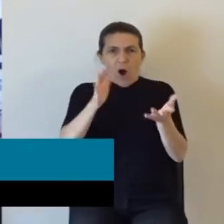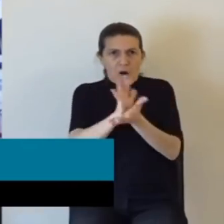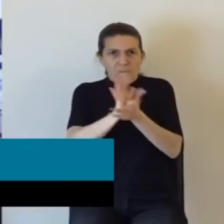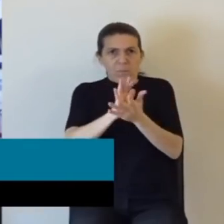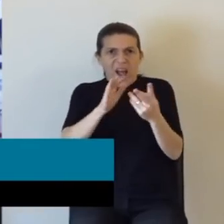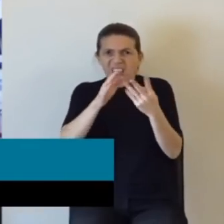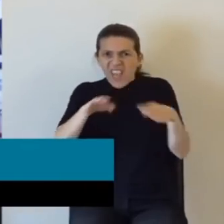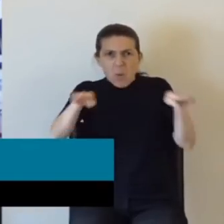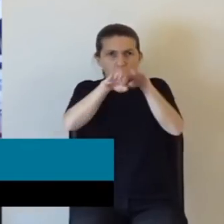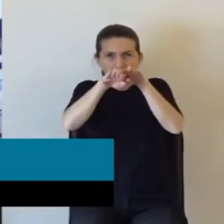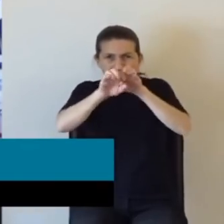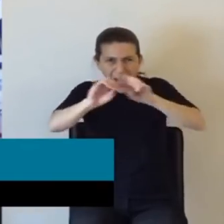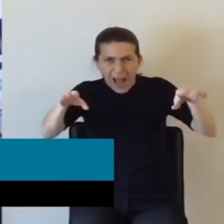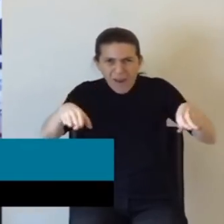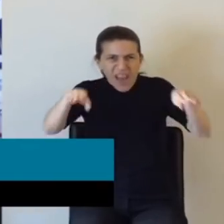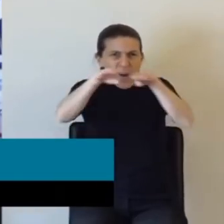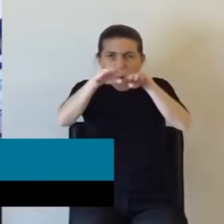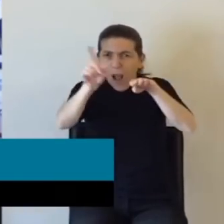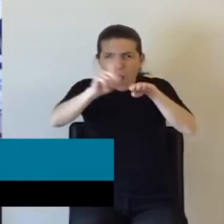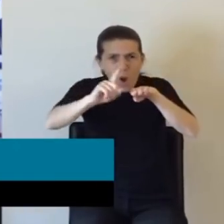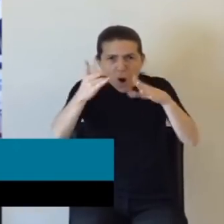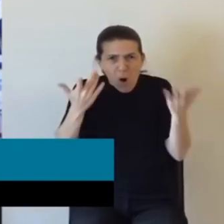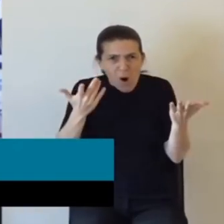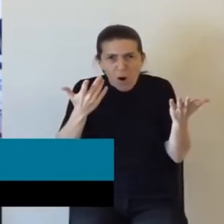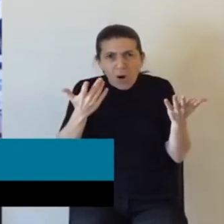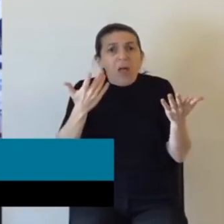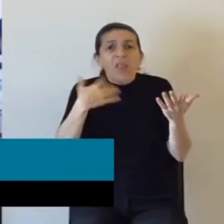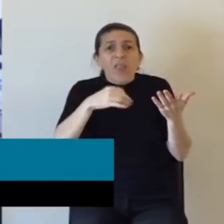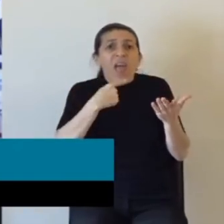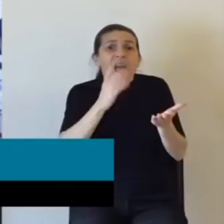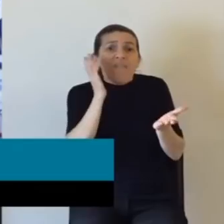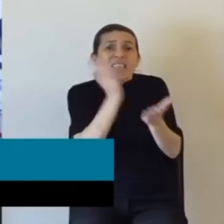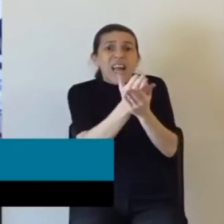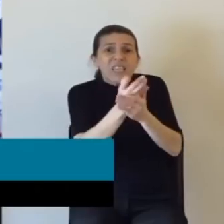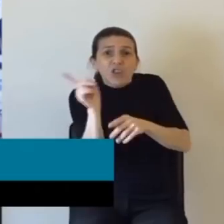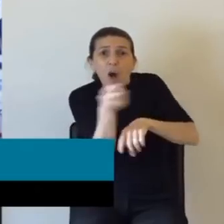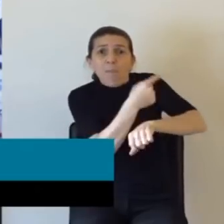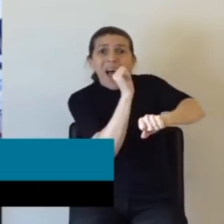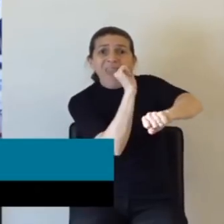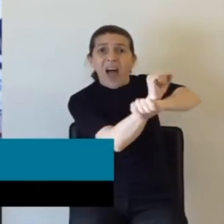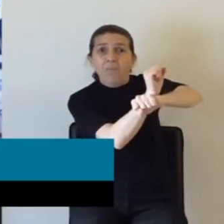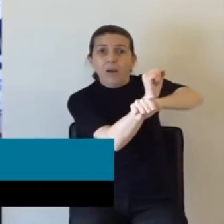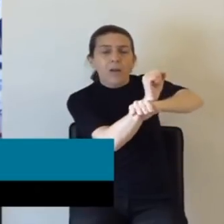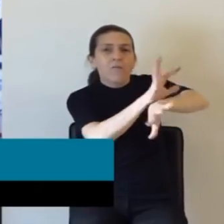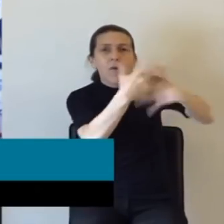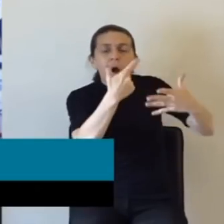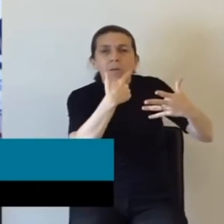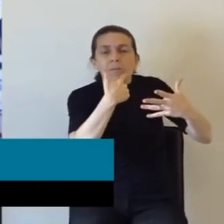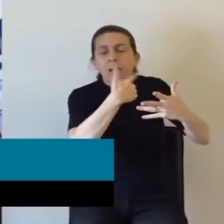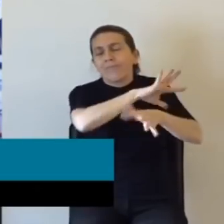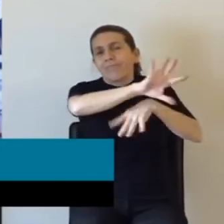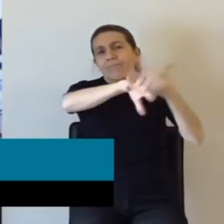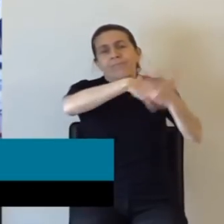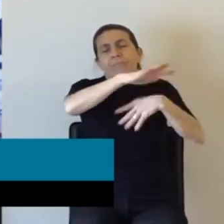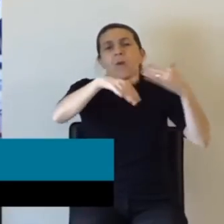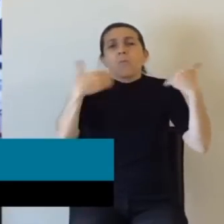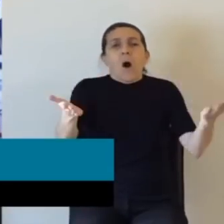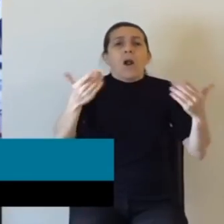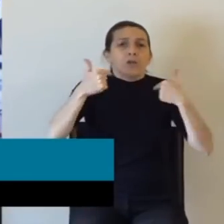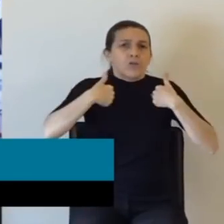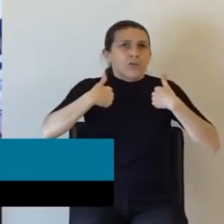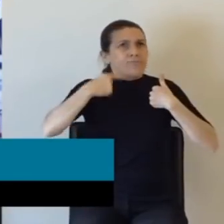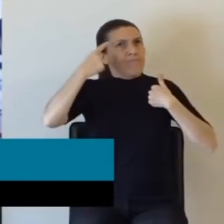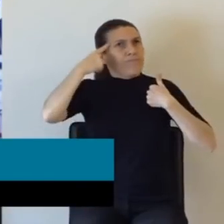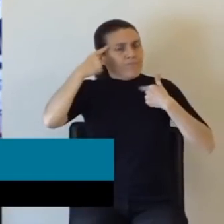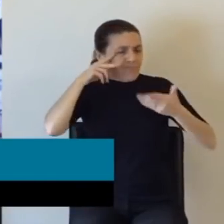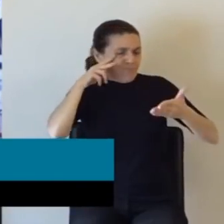pero imagínense que alguna racionalidad las penas tienen. Se rompió toda racionalidad. Por eso, cuando vemos las cifras